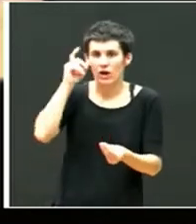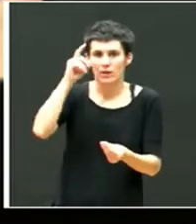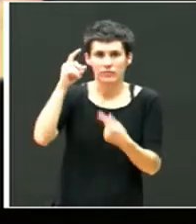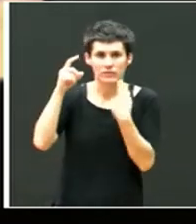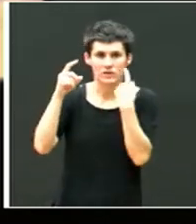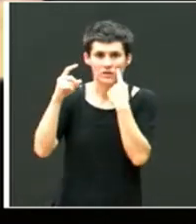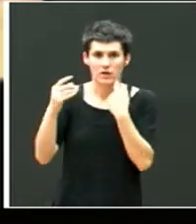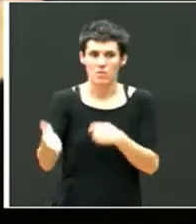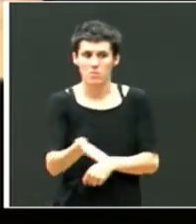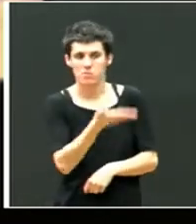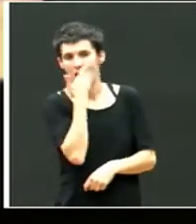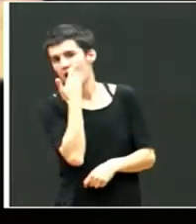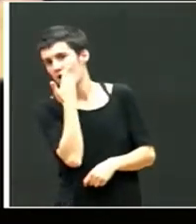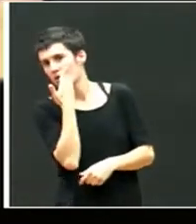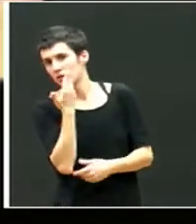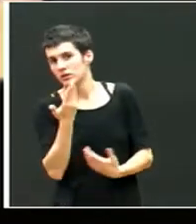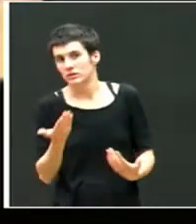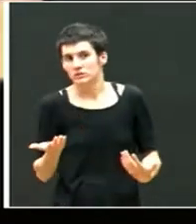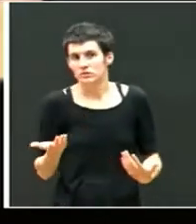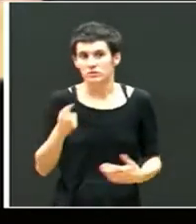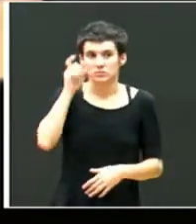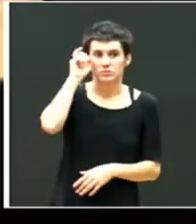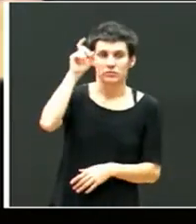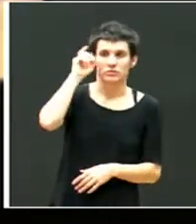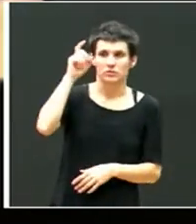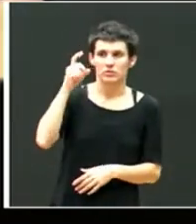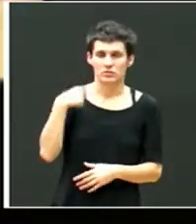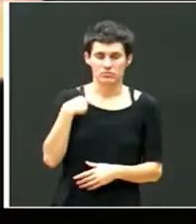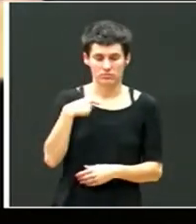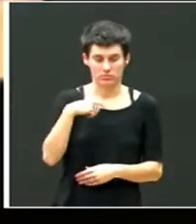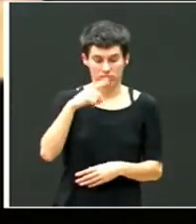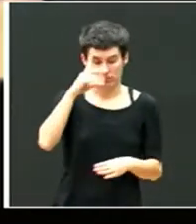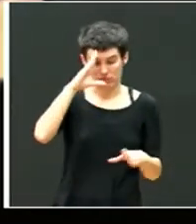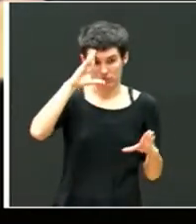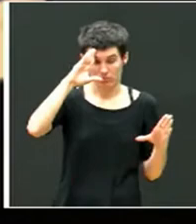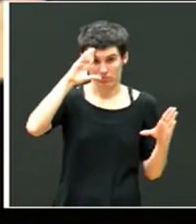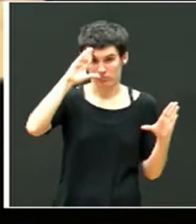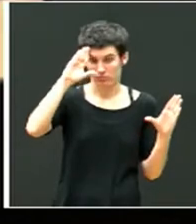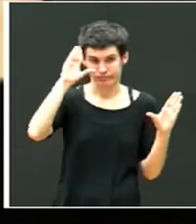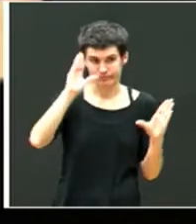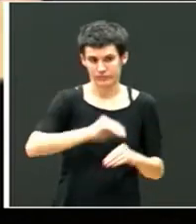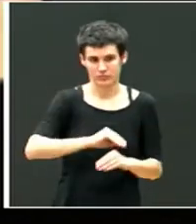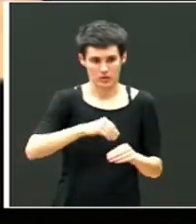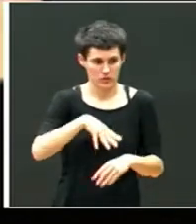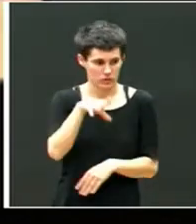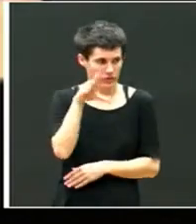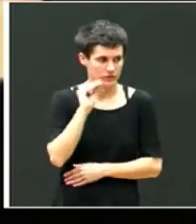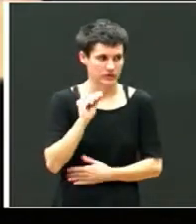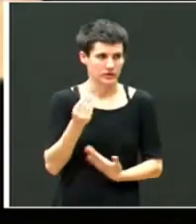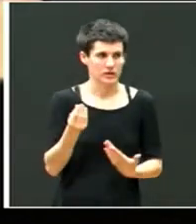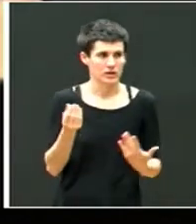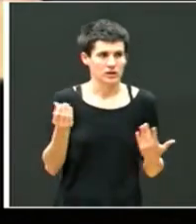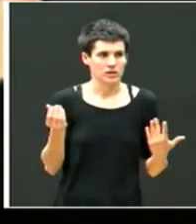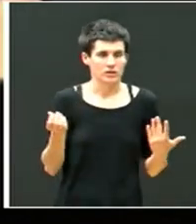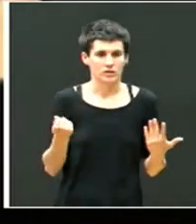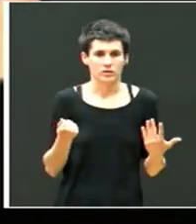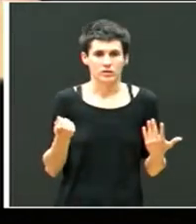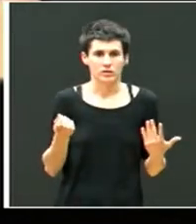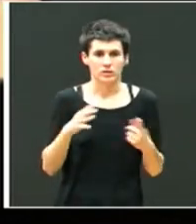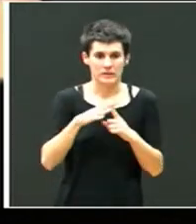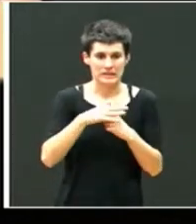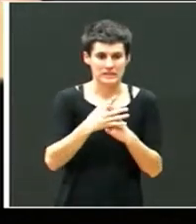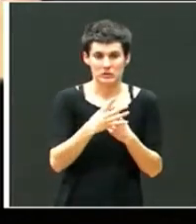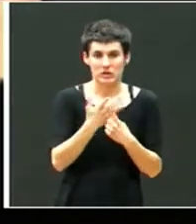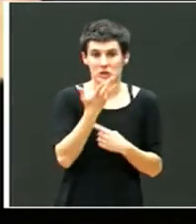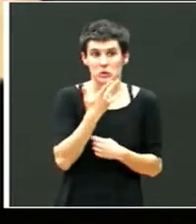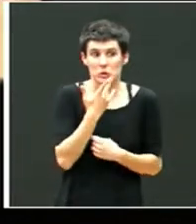profesora. No, claro. La profesora, claro, se quedó. No podía entender. No sabía nada del caso tampoco.